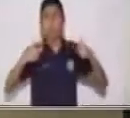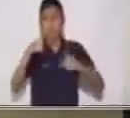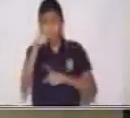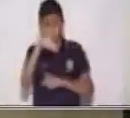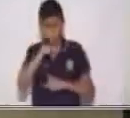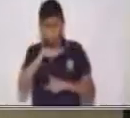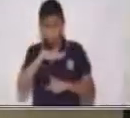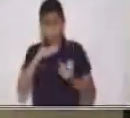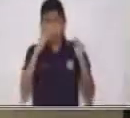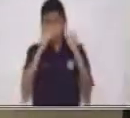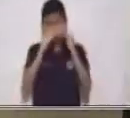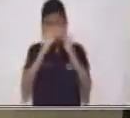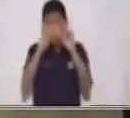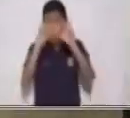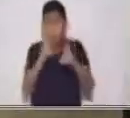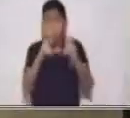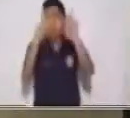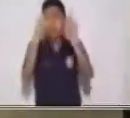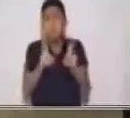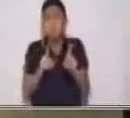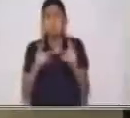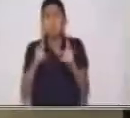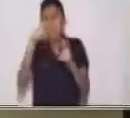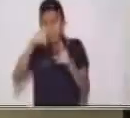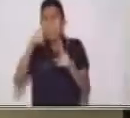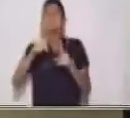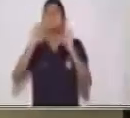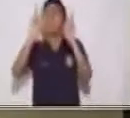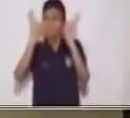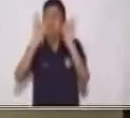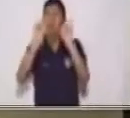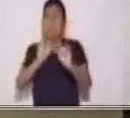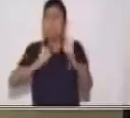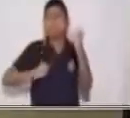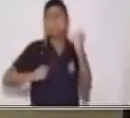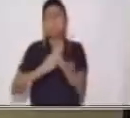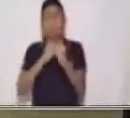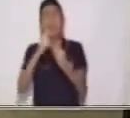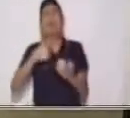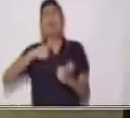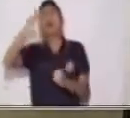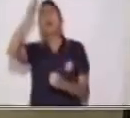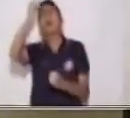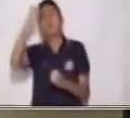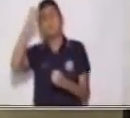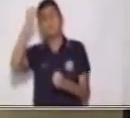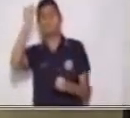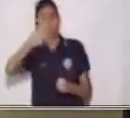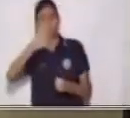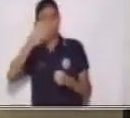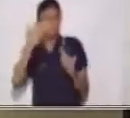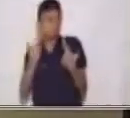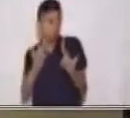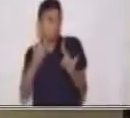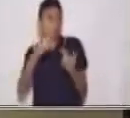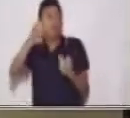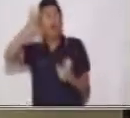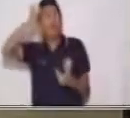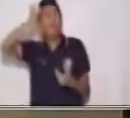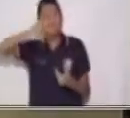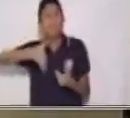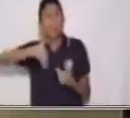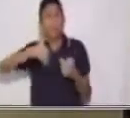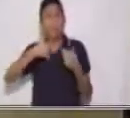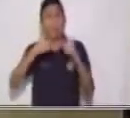hay alguna persona con discapacidad, este tema les ayudará a ejercitar habilidades como la habilidad